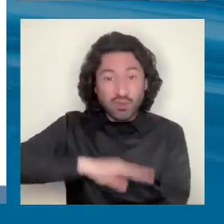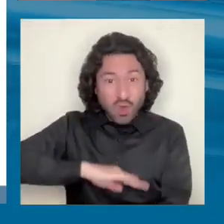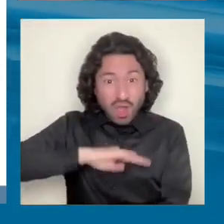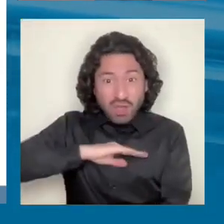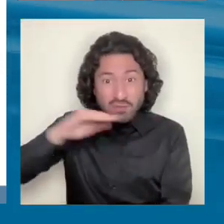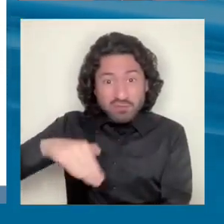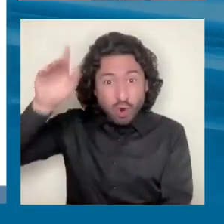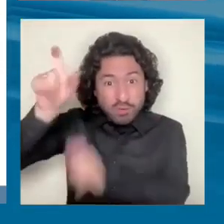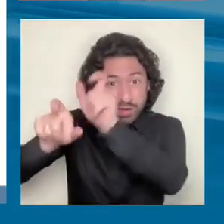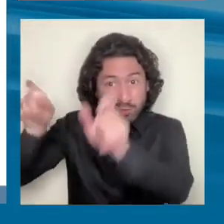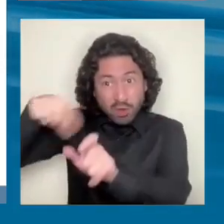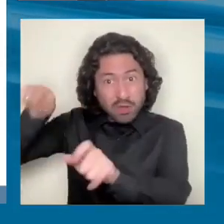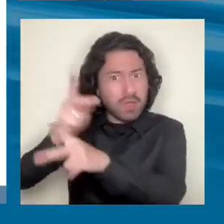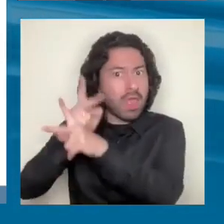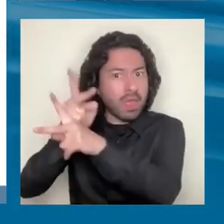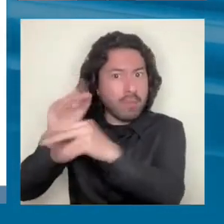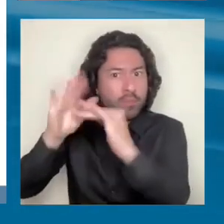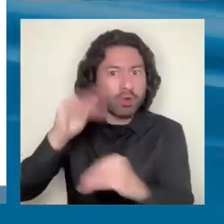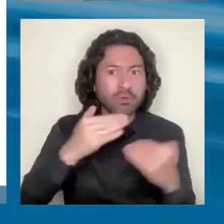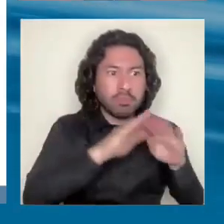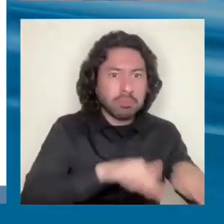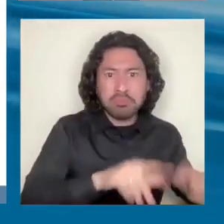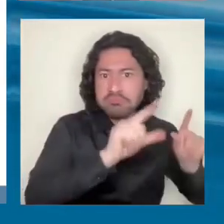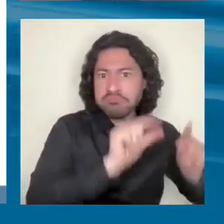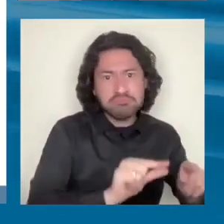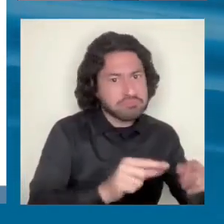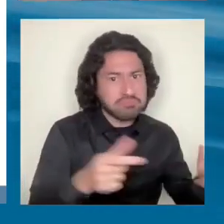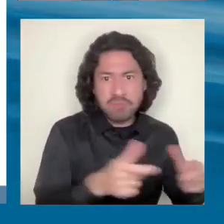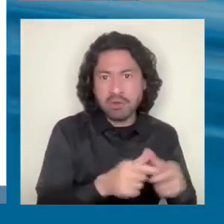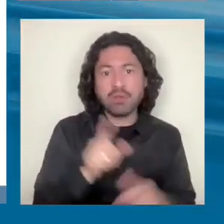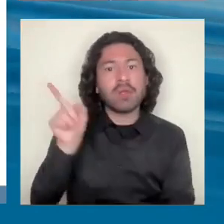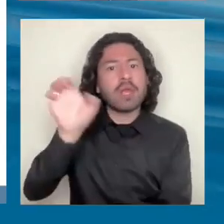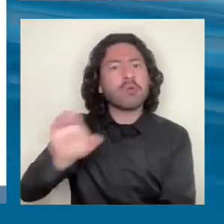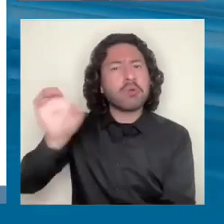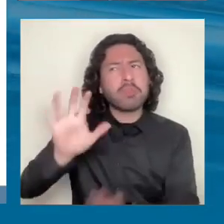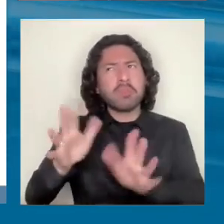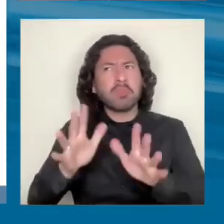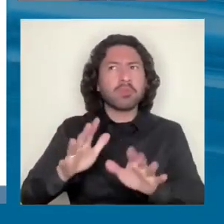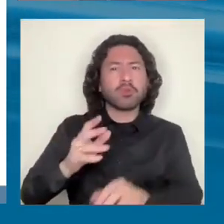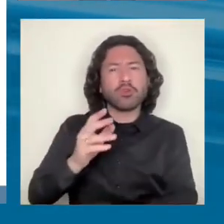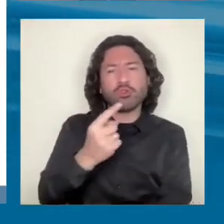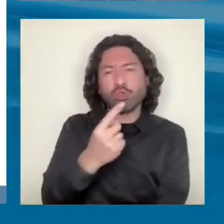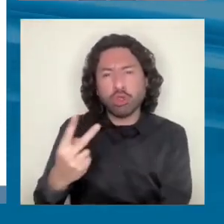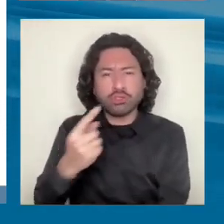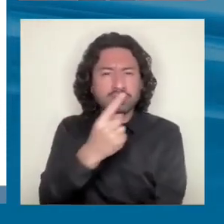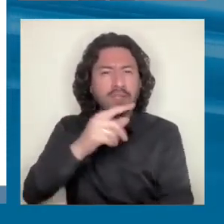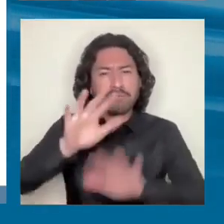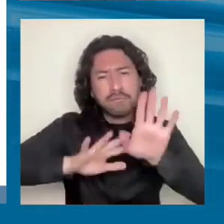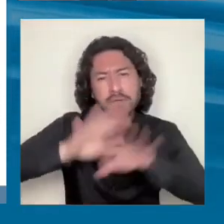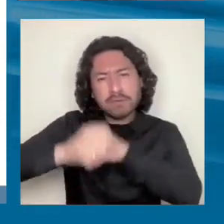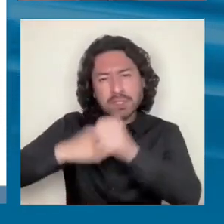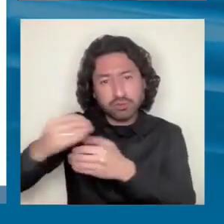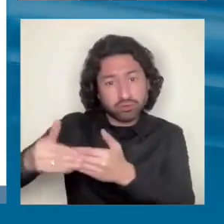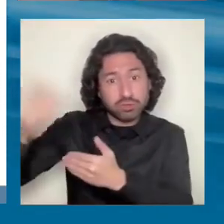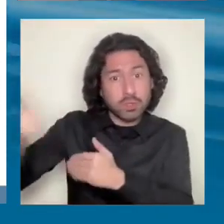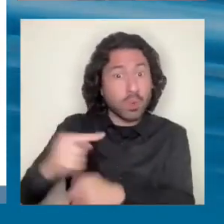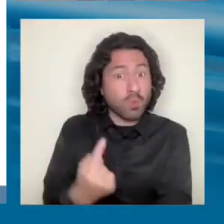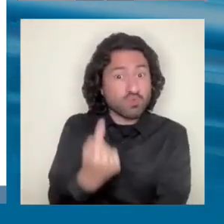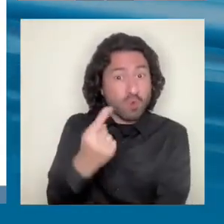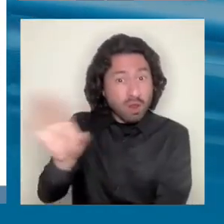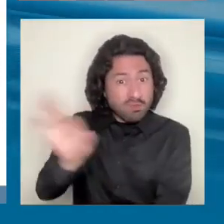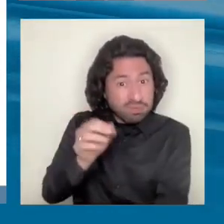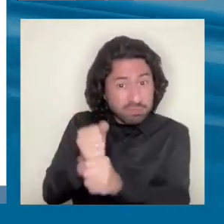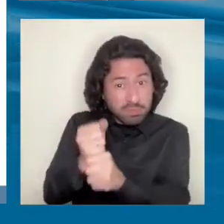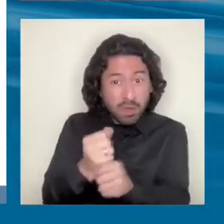Ya en Europa, en los últimos 12, 15 años, uno de los tres sectores de mayor crecimiento del empleo es el tema de los